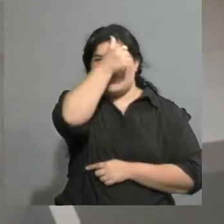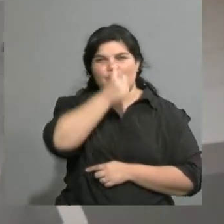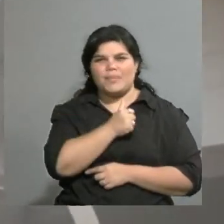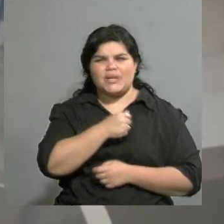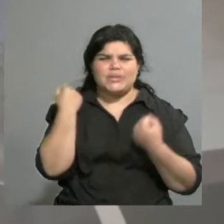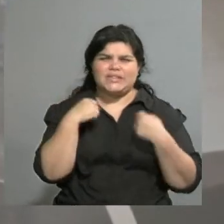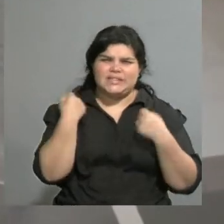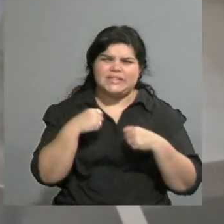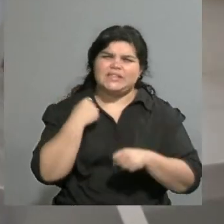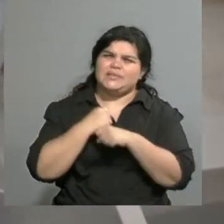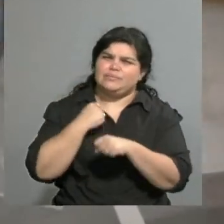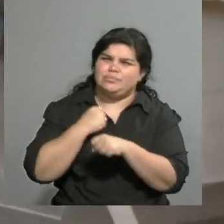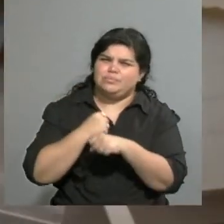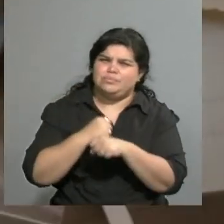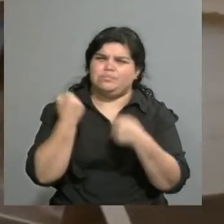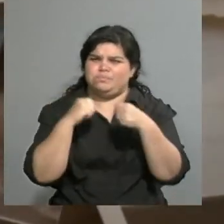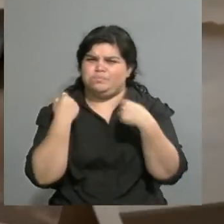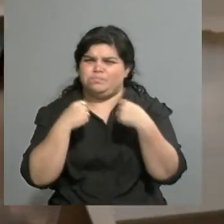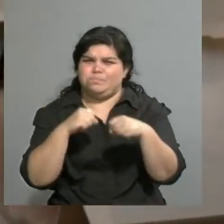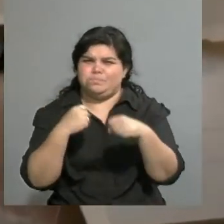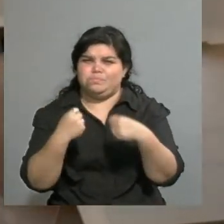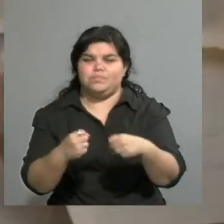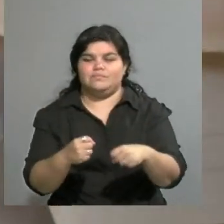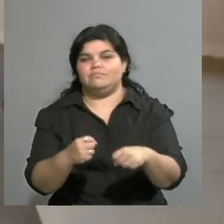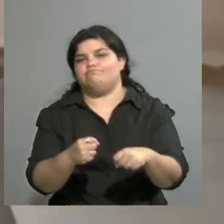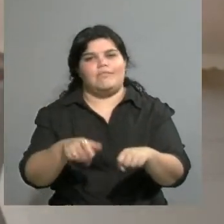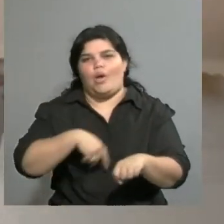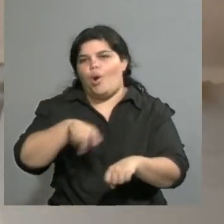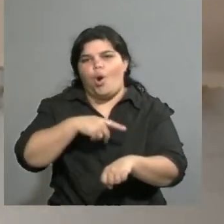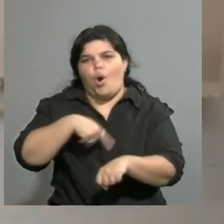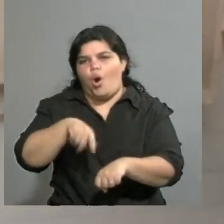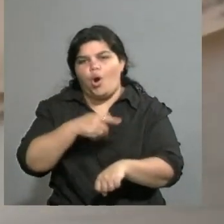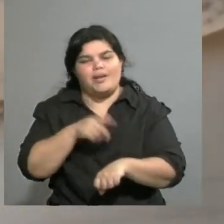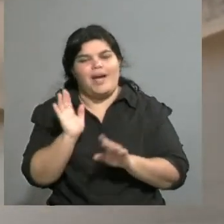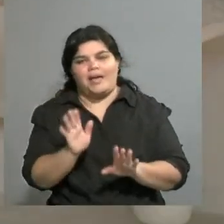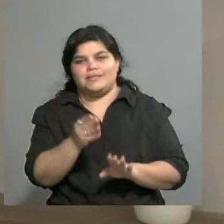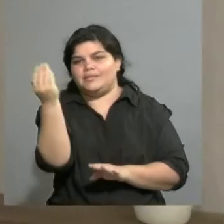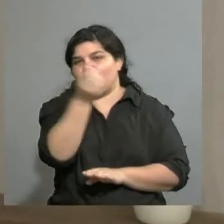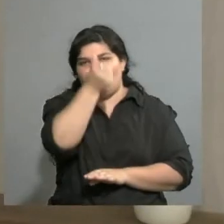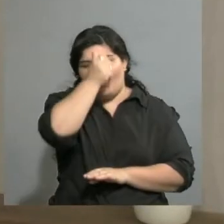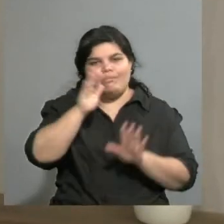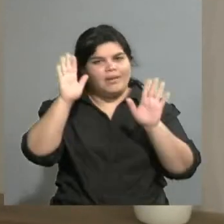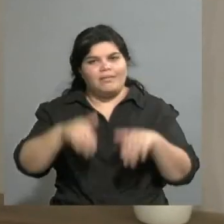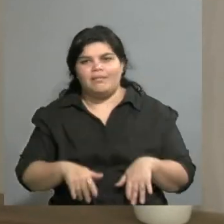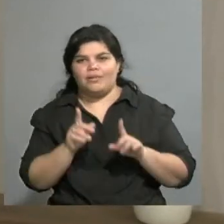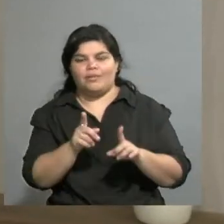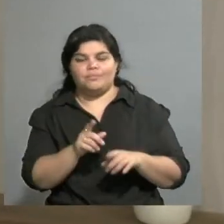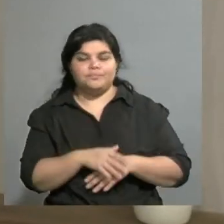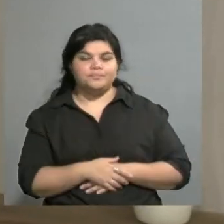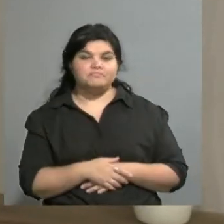horas en saludo sin parar. Un ida y vuelta constante, bueno, pero